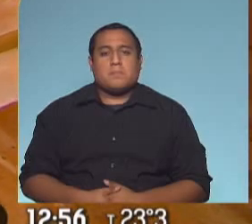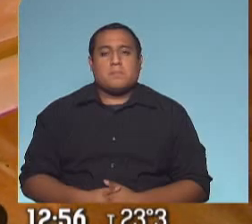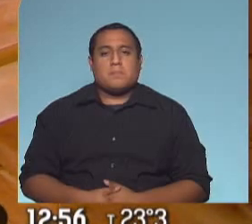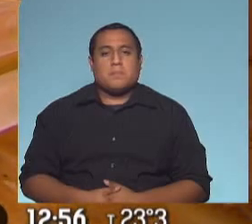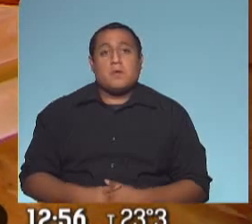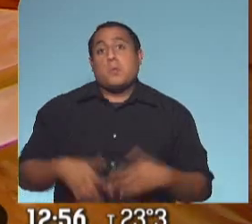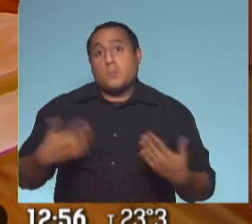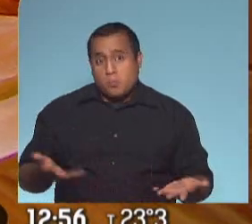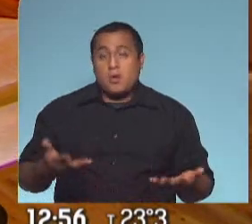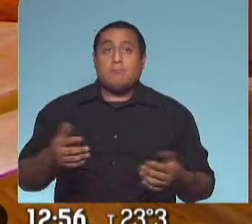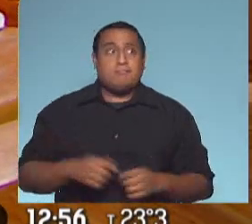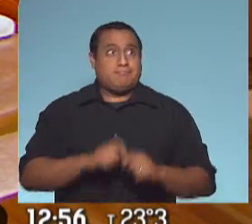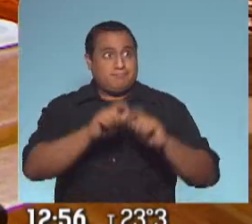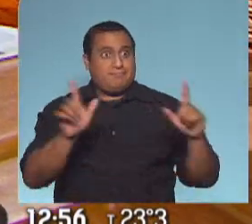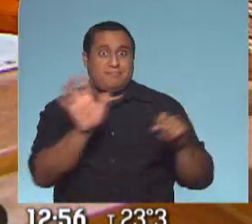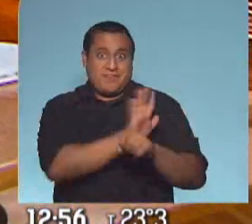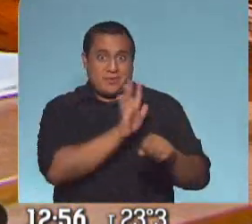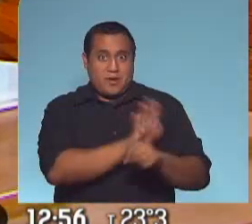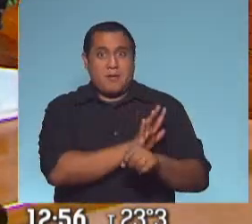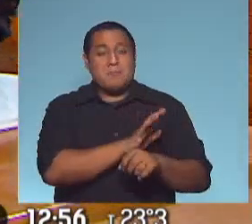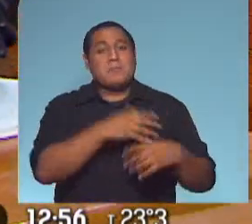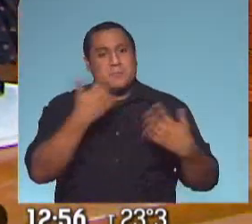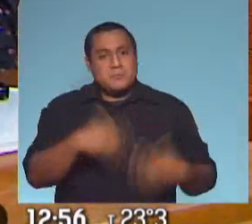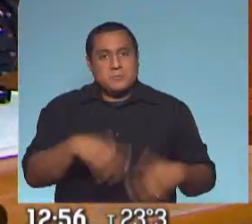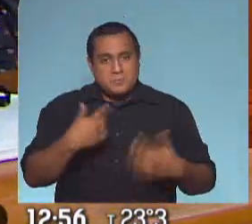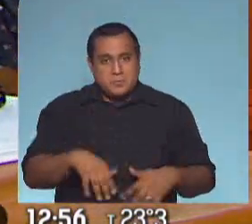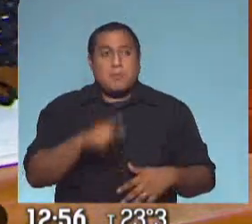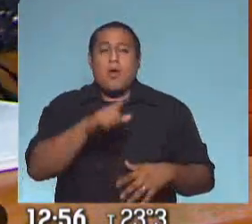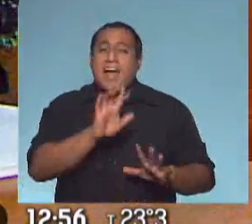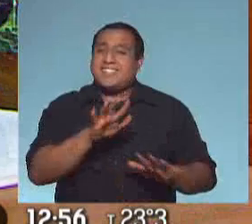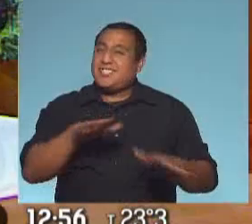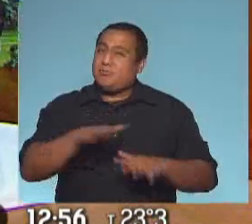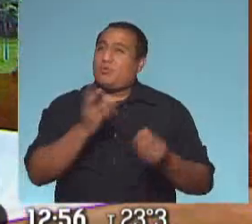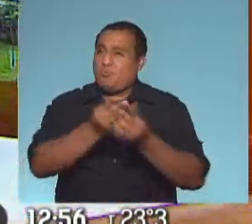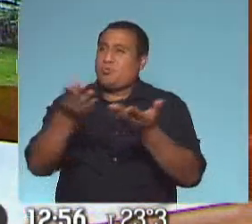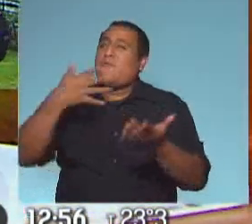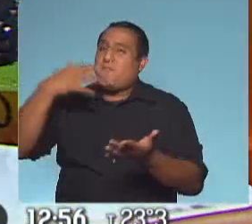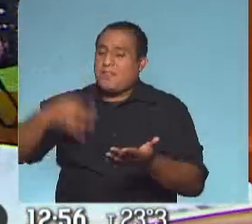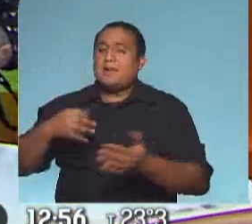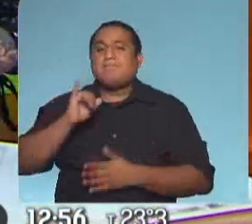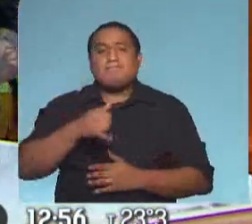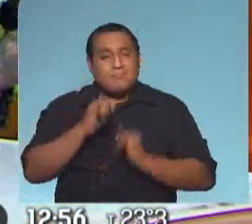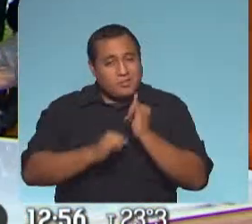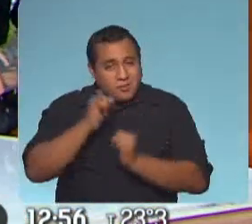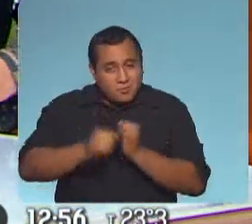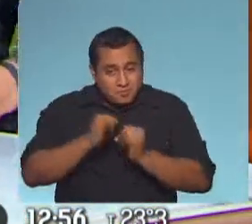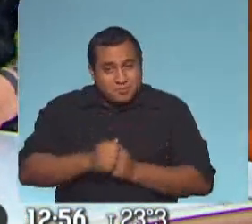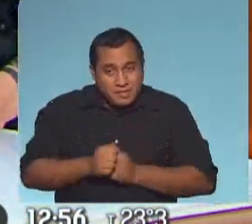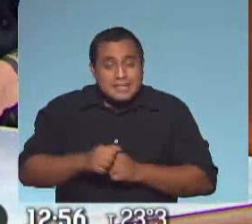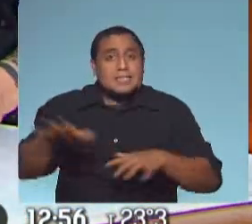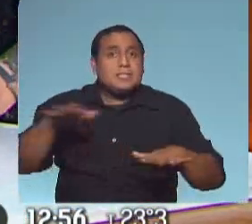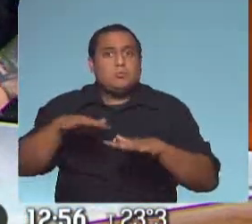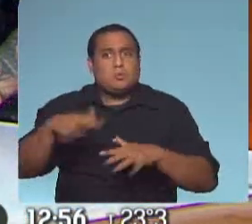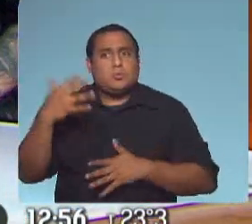Bueno, de la afección a esas realidades que tanto duelen, ¿eh? Sí, lo contábamos al principio de Televisión Pública Noticias, esta